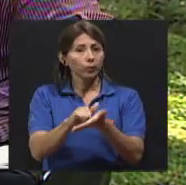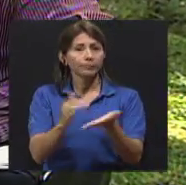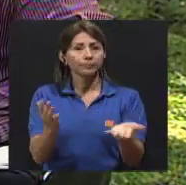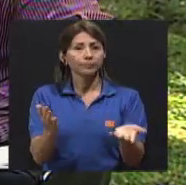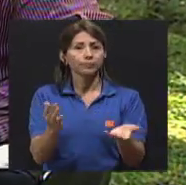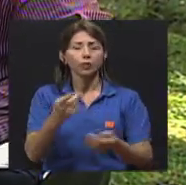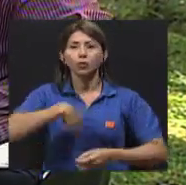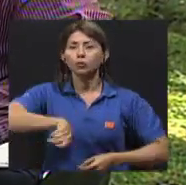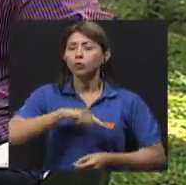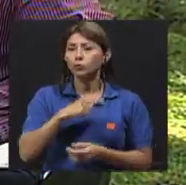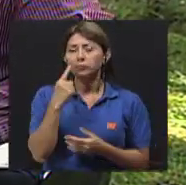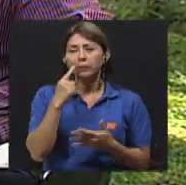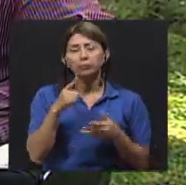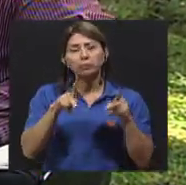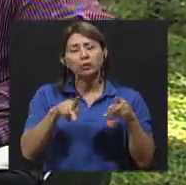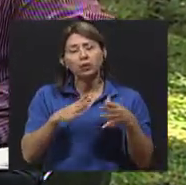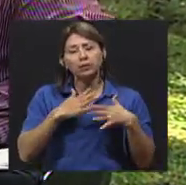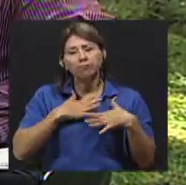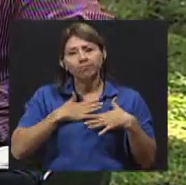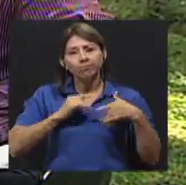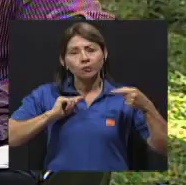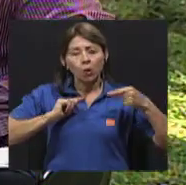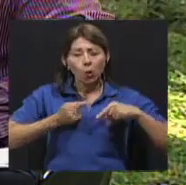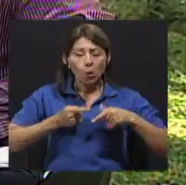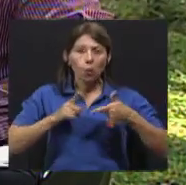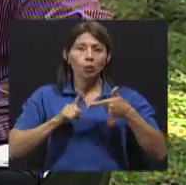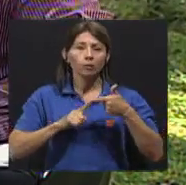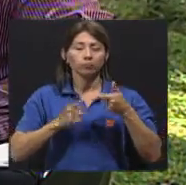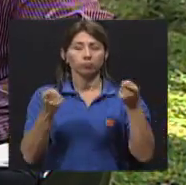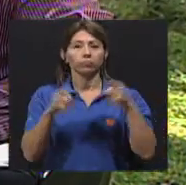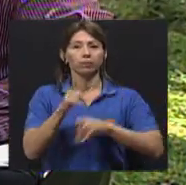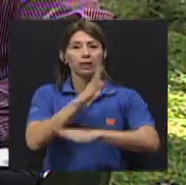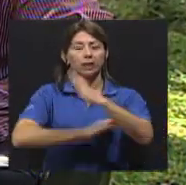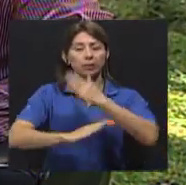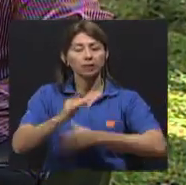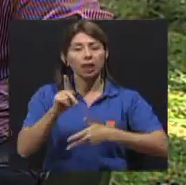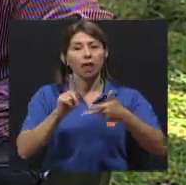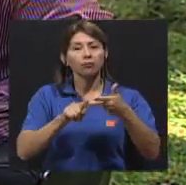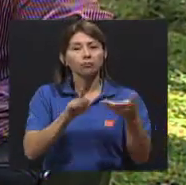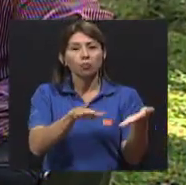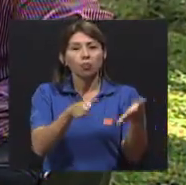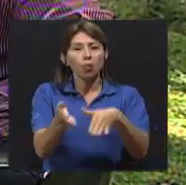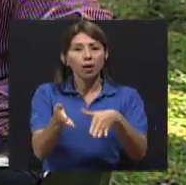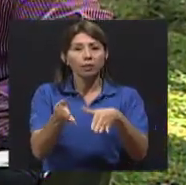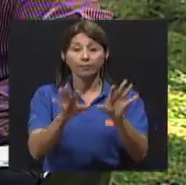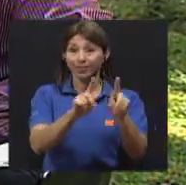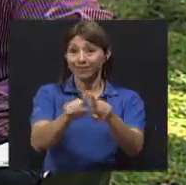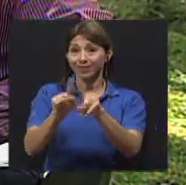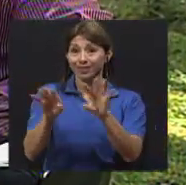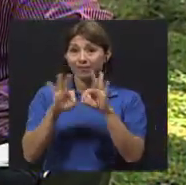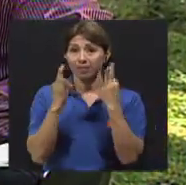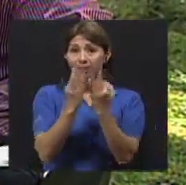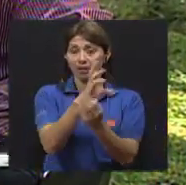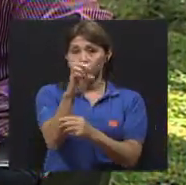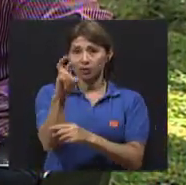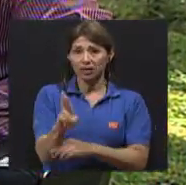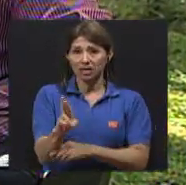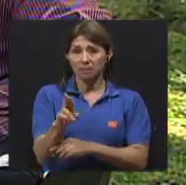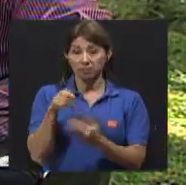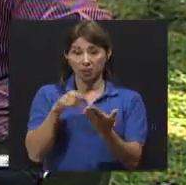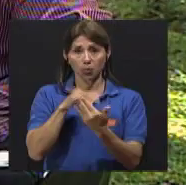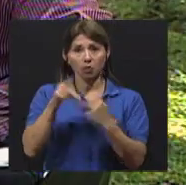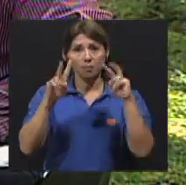encontramos dolor, discapacidad y muerte en los hogares costarricenses. En Vivir Mejor pensamos